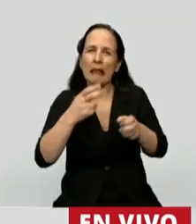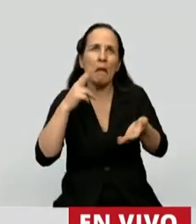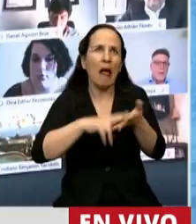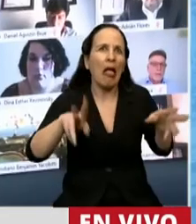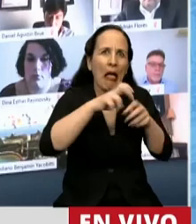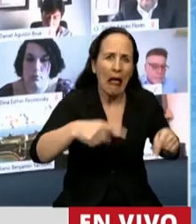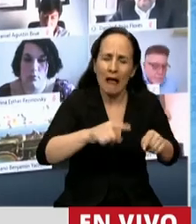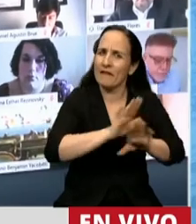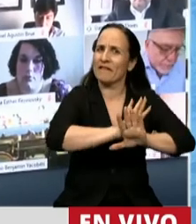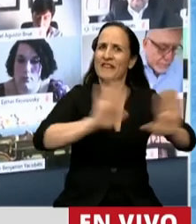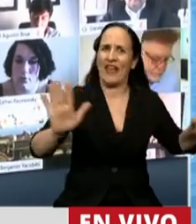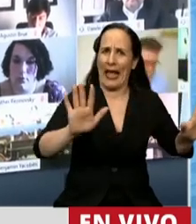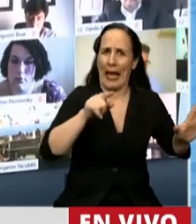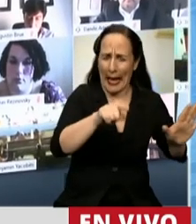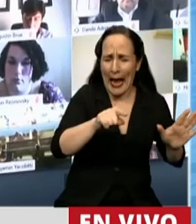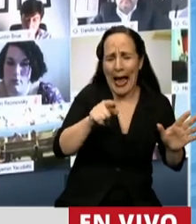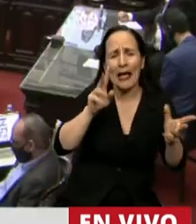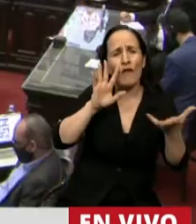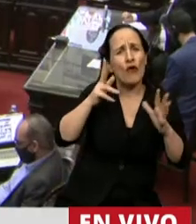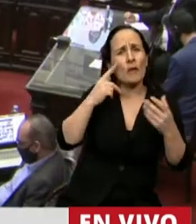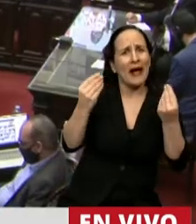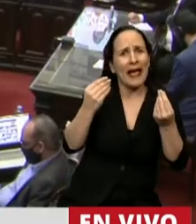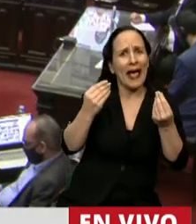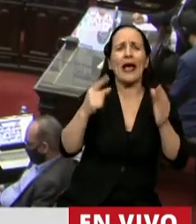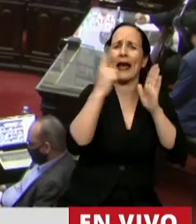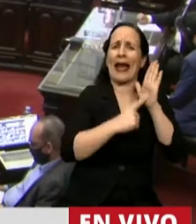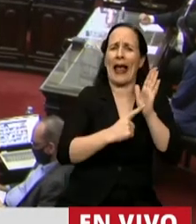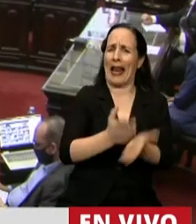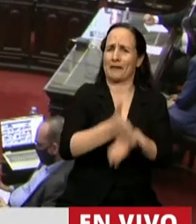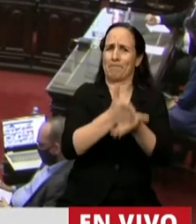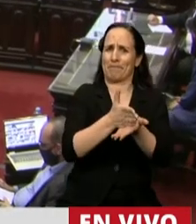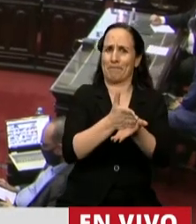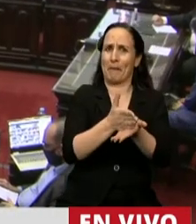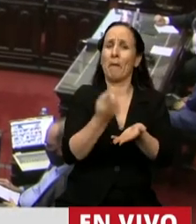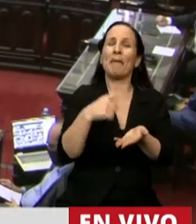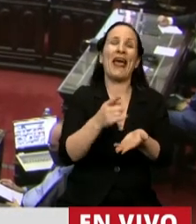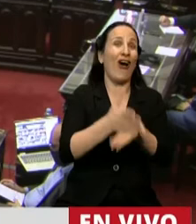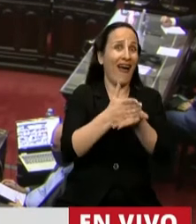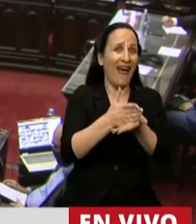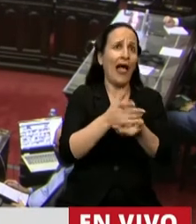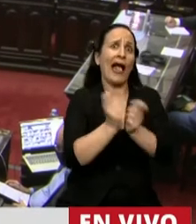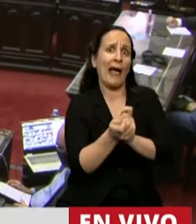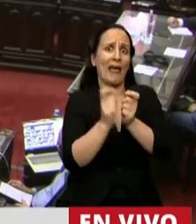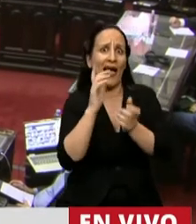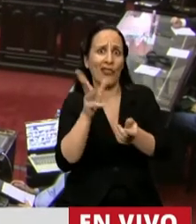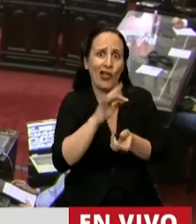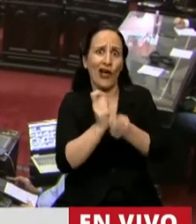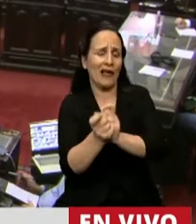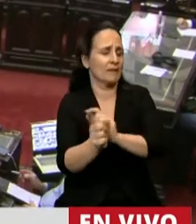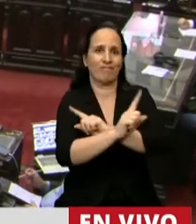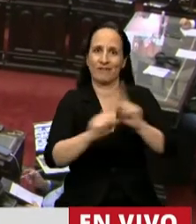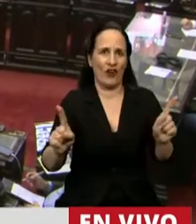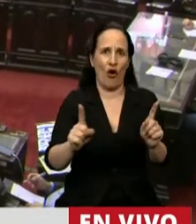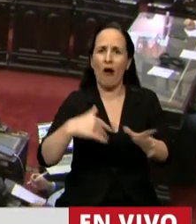construir una visión, por supuesto, crear reglas estrictas, pero no cambiarlas cada día. Invertir en